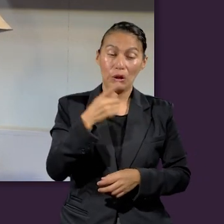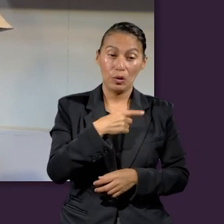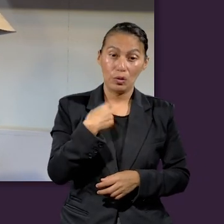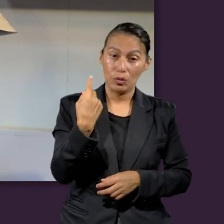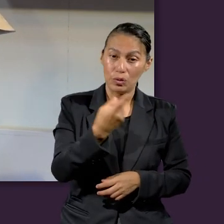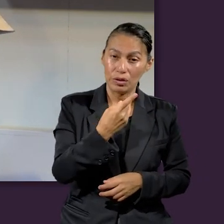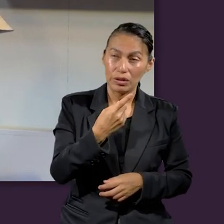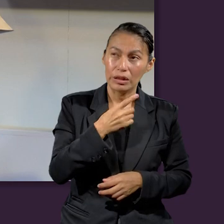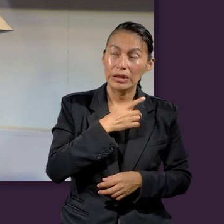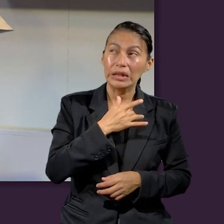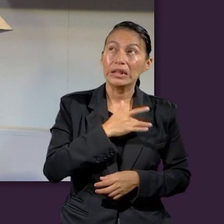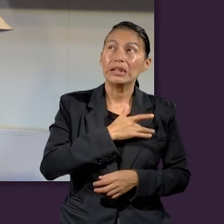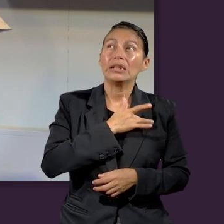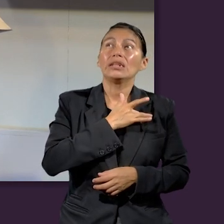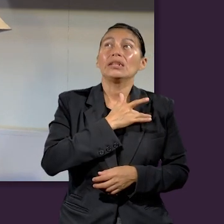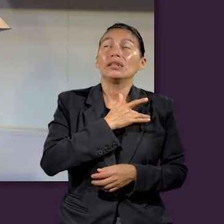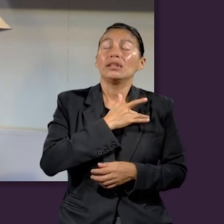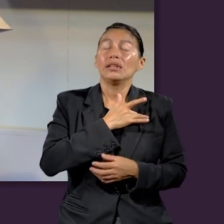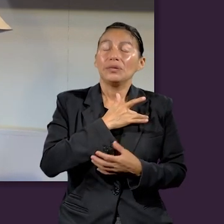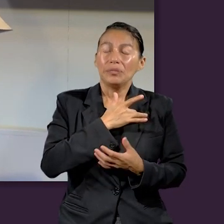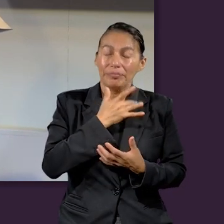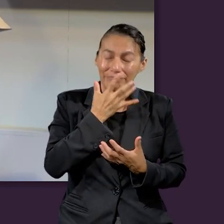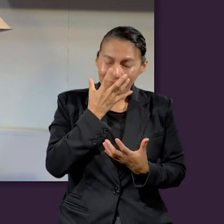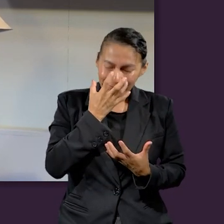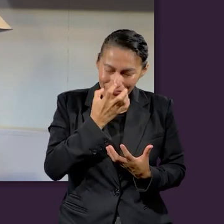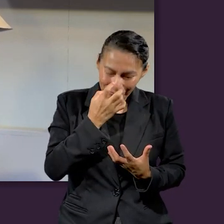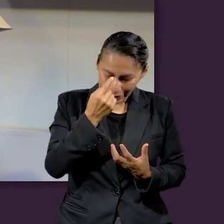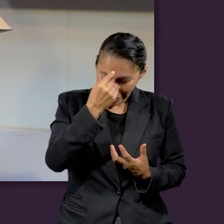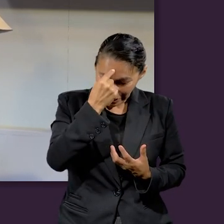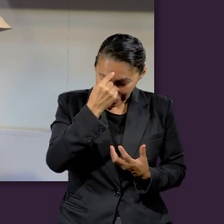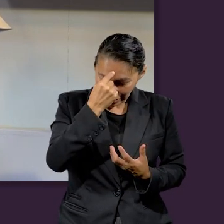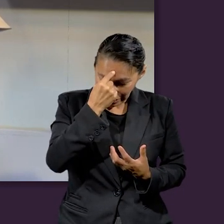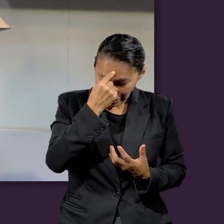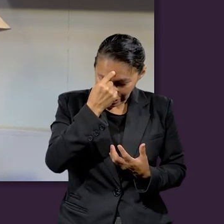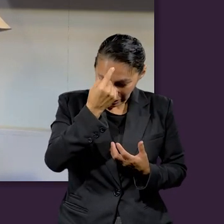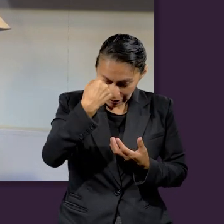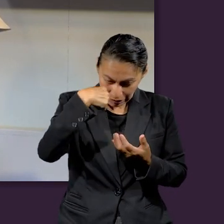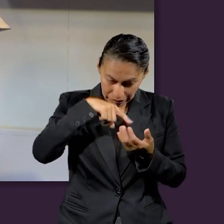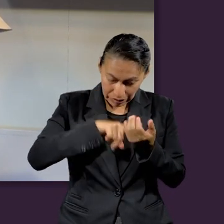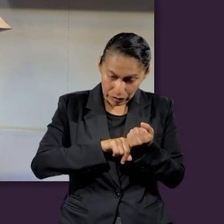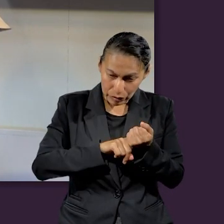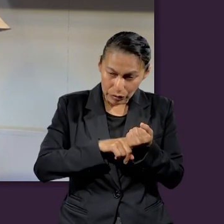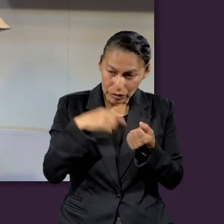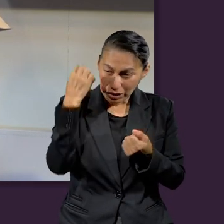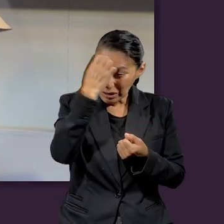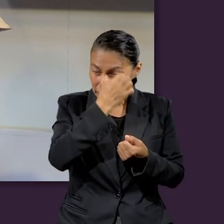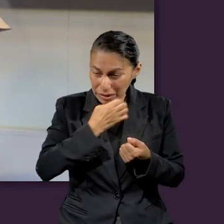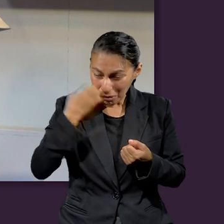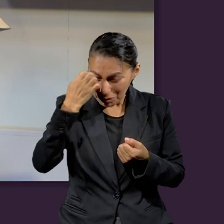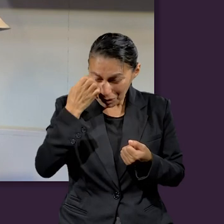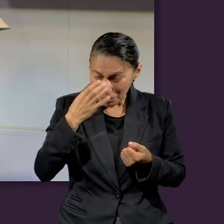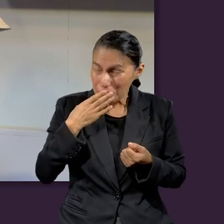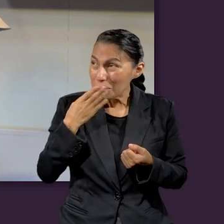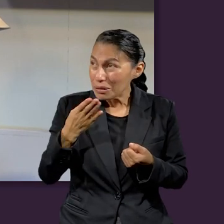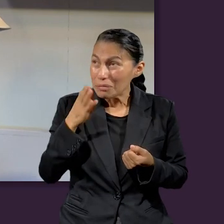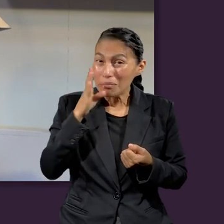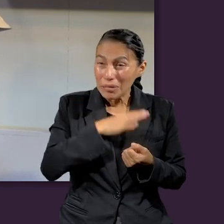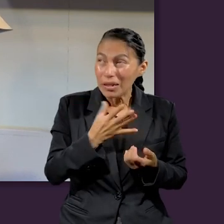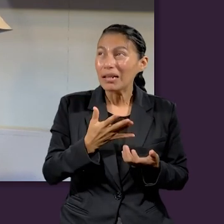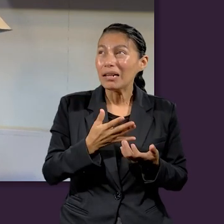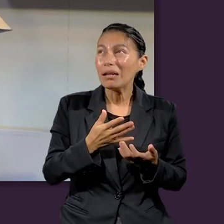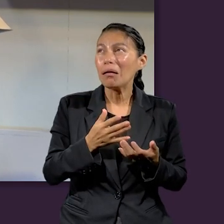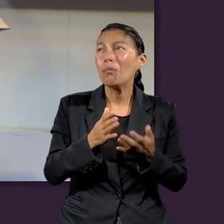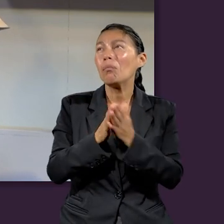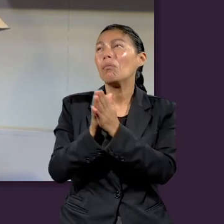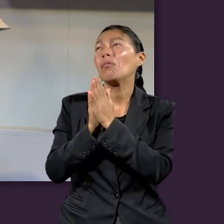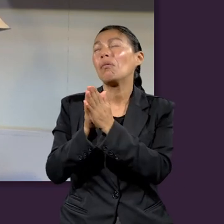proceso donde debemos hacer constricción, y decirnos, Señor, estoy en paz contigo. Señor, he hecho bien las cosas. Pero también, al hacerlo, reconocer que